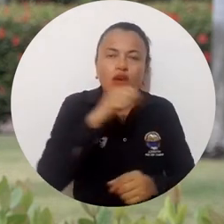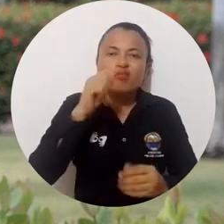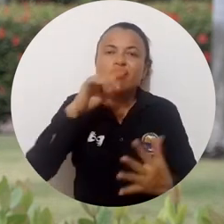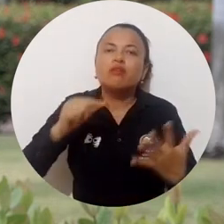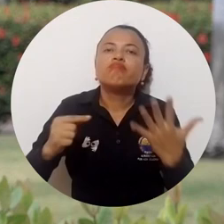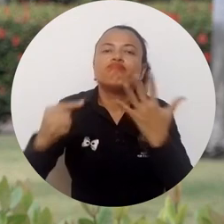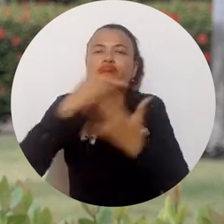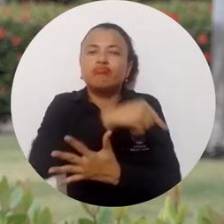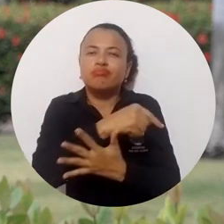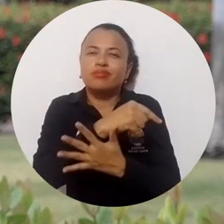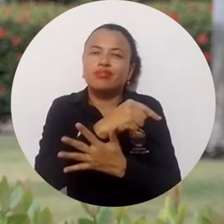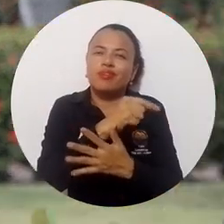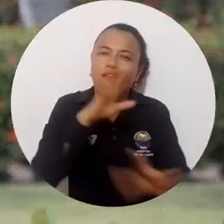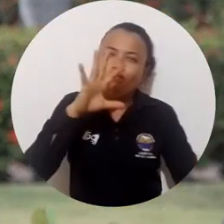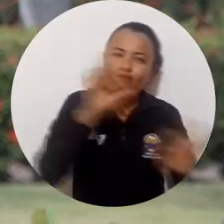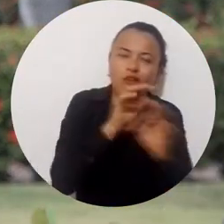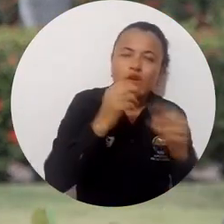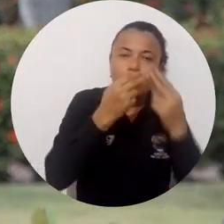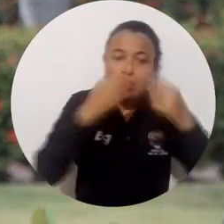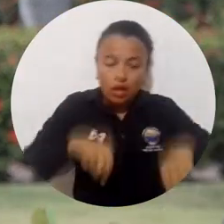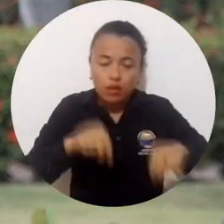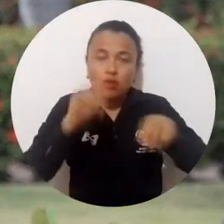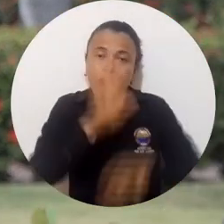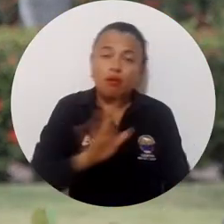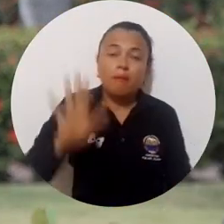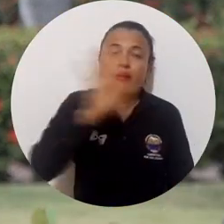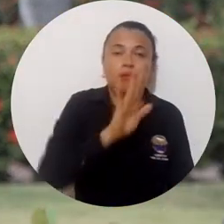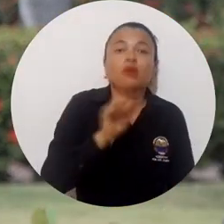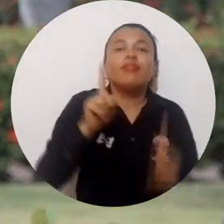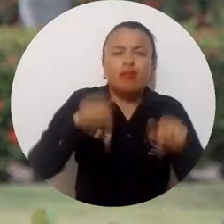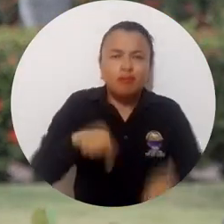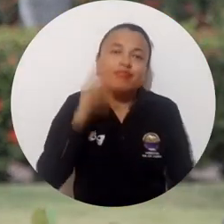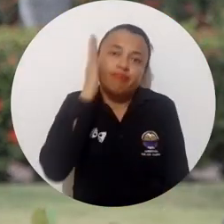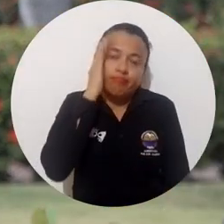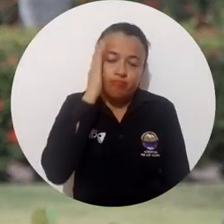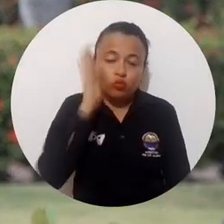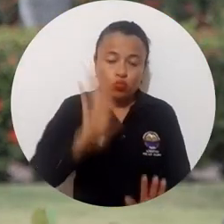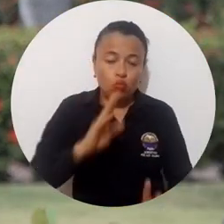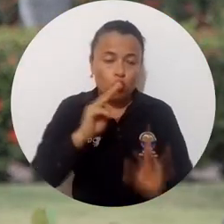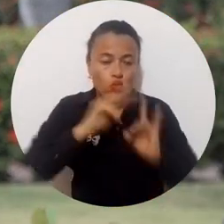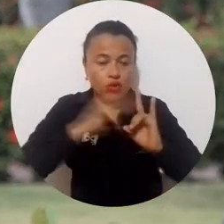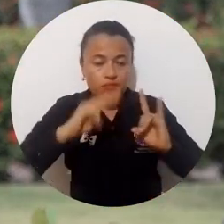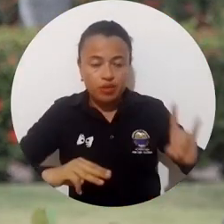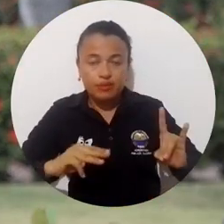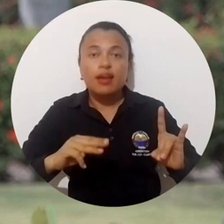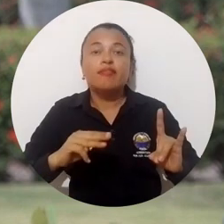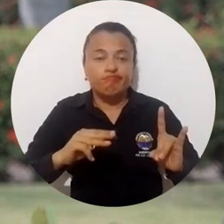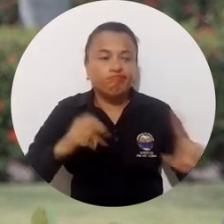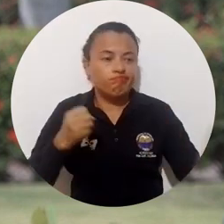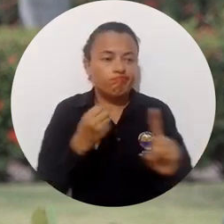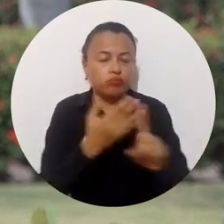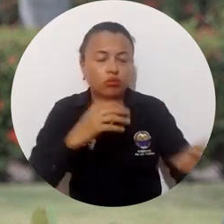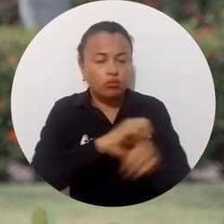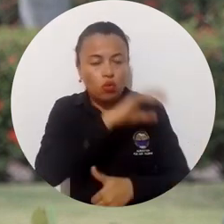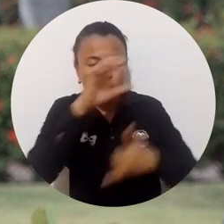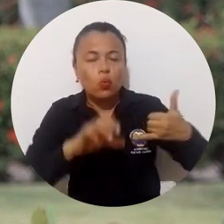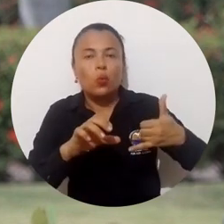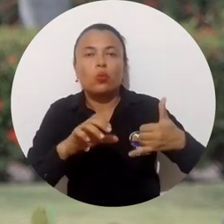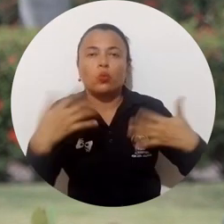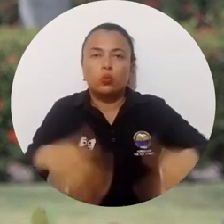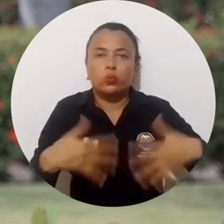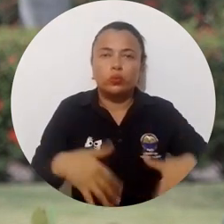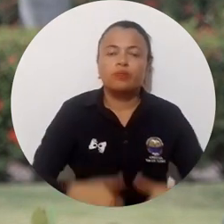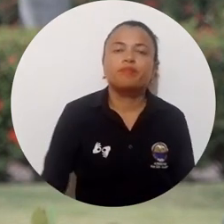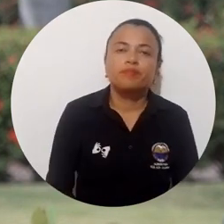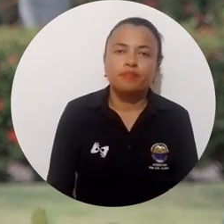transversalización de este enfoque de género en el departamento y, como sabemos, la Universidad del Magdalena es una institución que